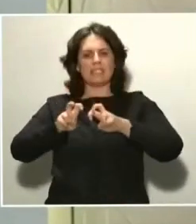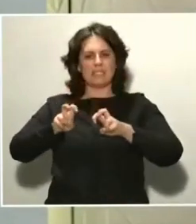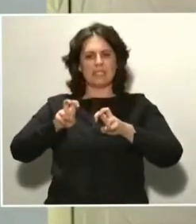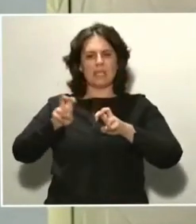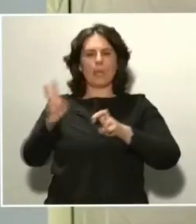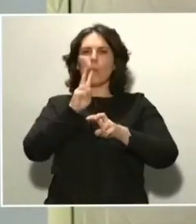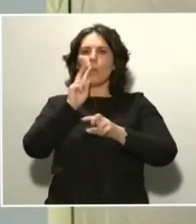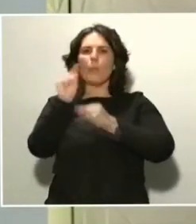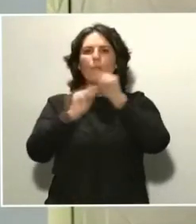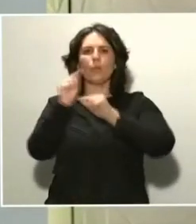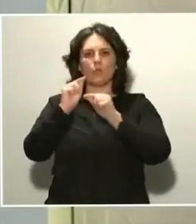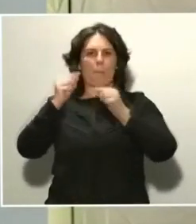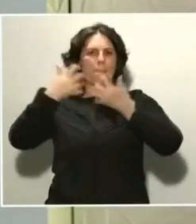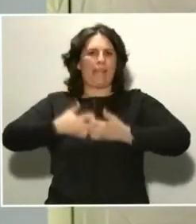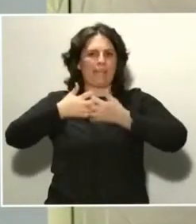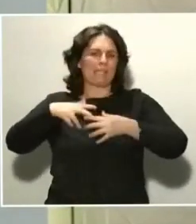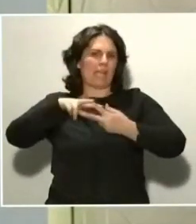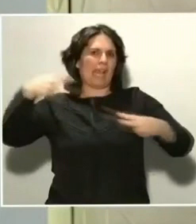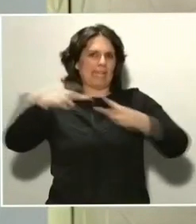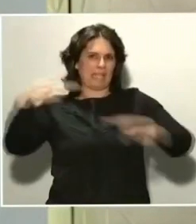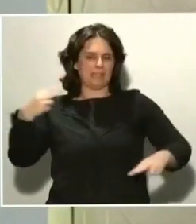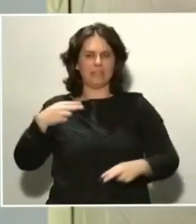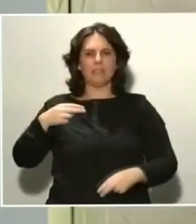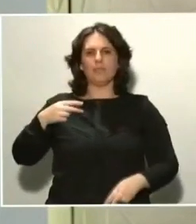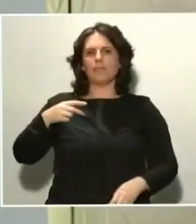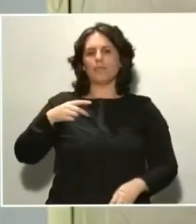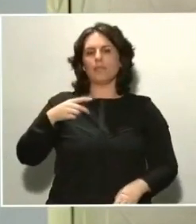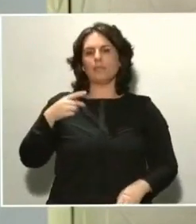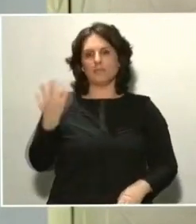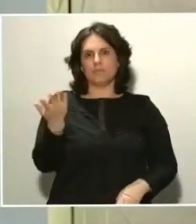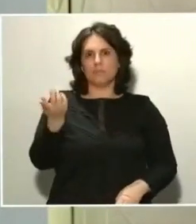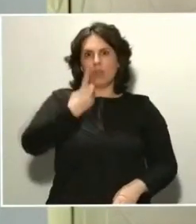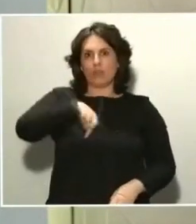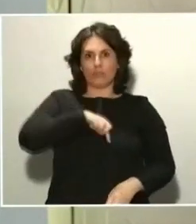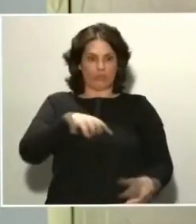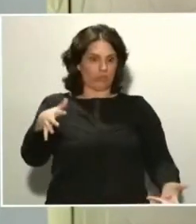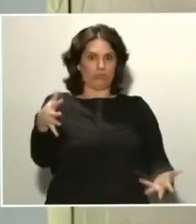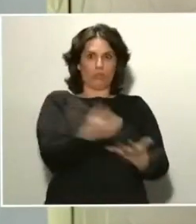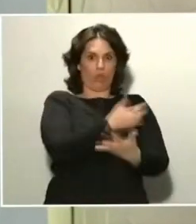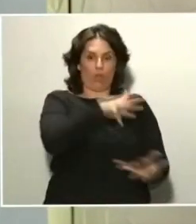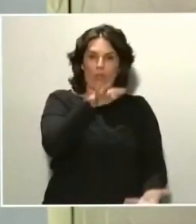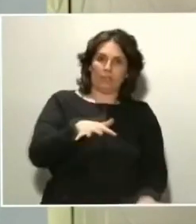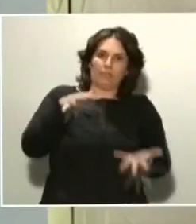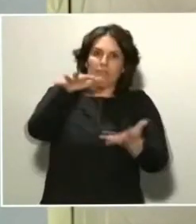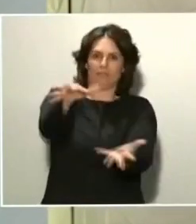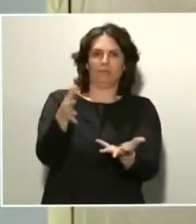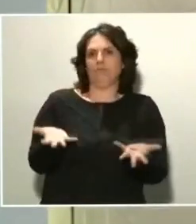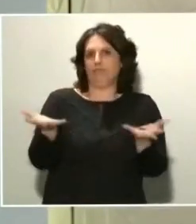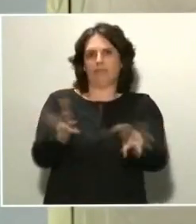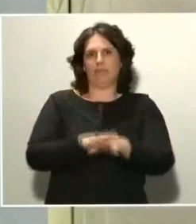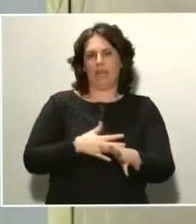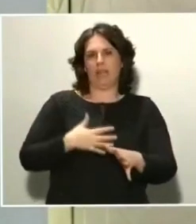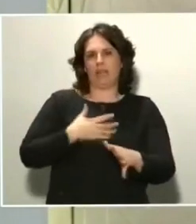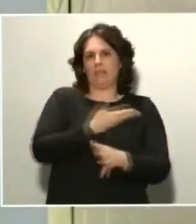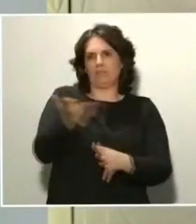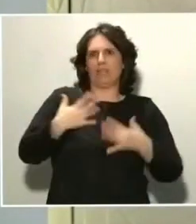genéticos, y estamos poniéndolas a servicio de las autoridades sanitarias, que ya pueden ir